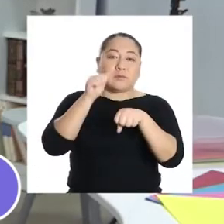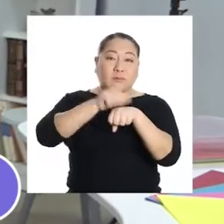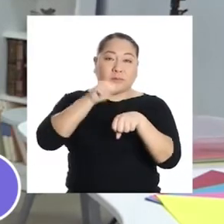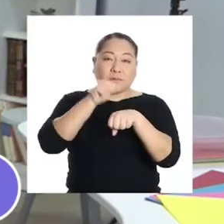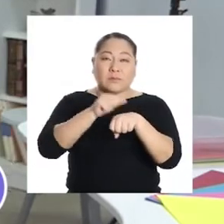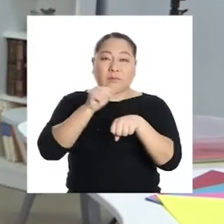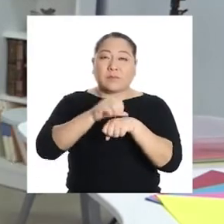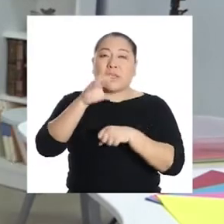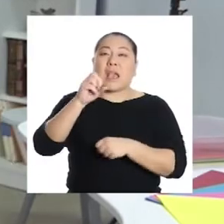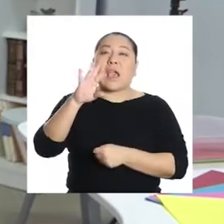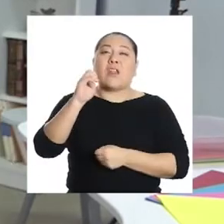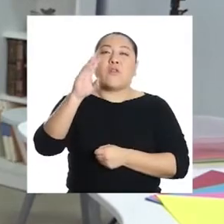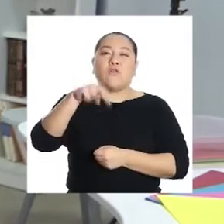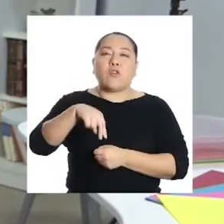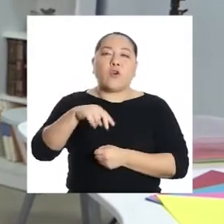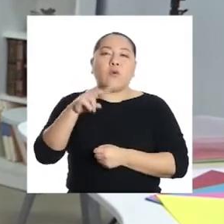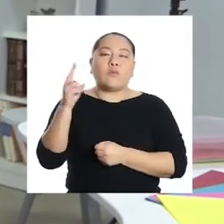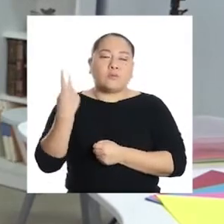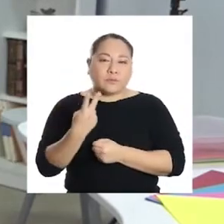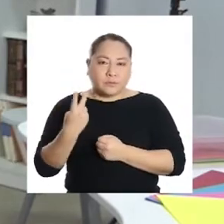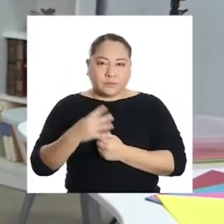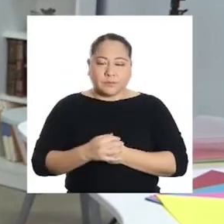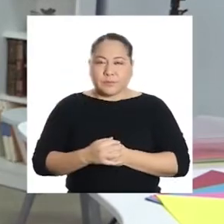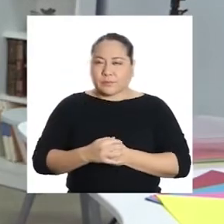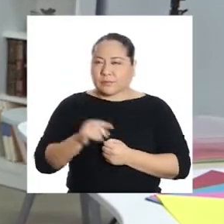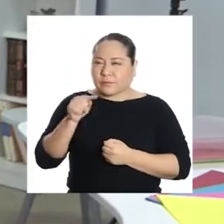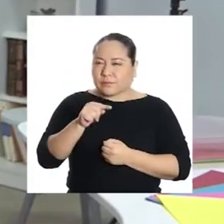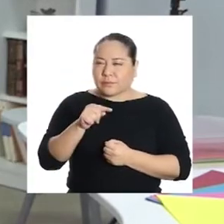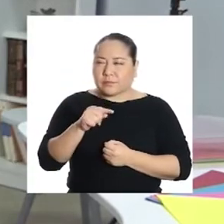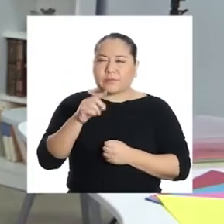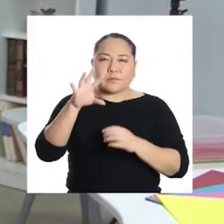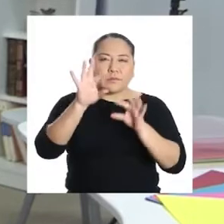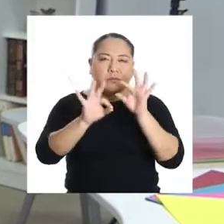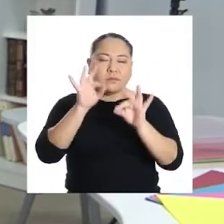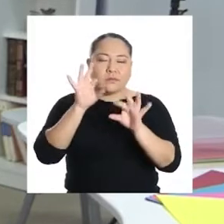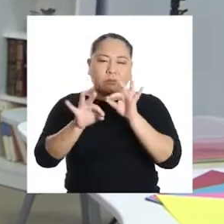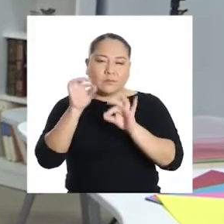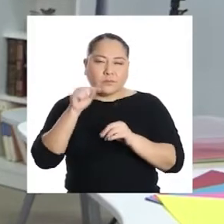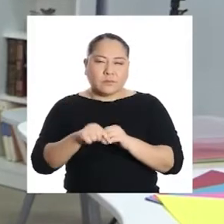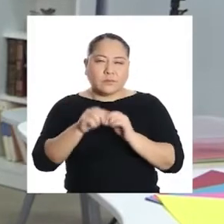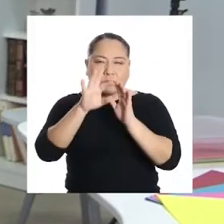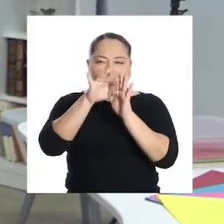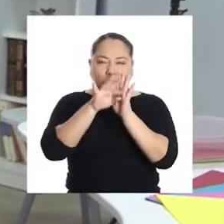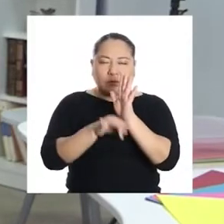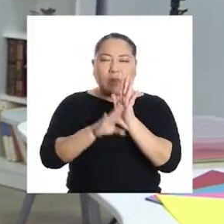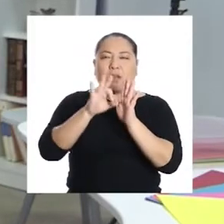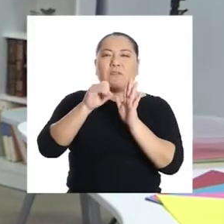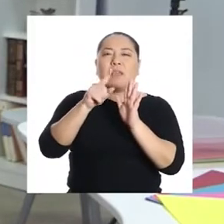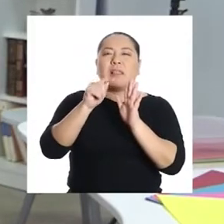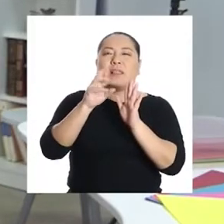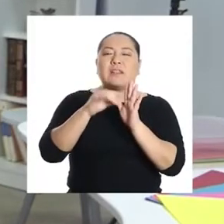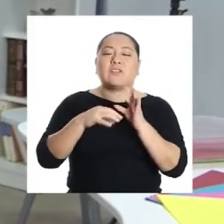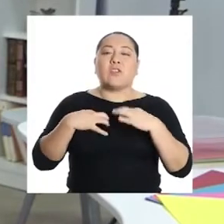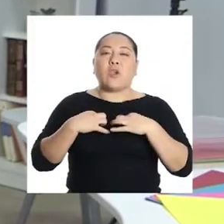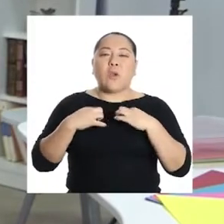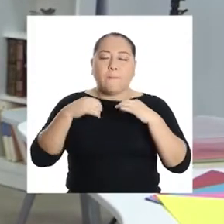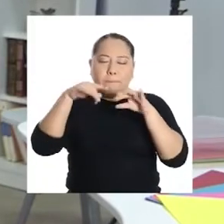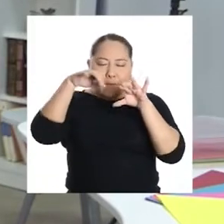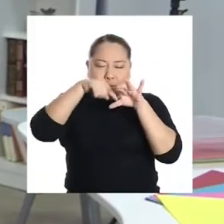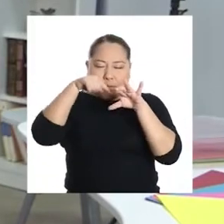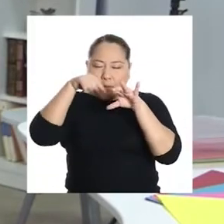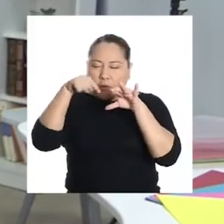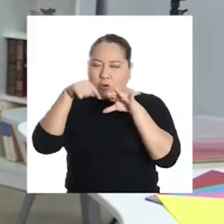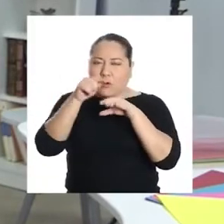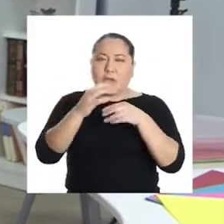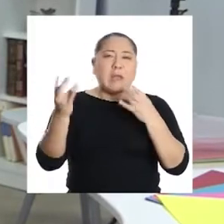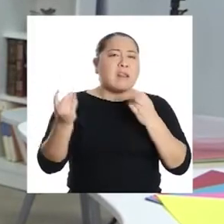vegetal. En mi data, encuentro que la filtración con materiales porosos es rápida